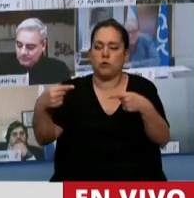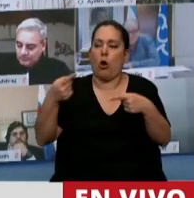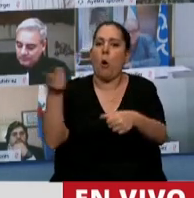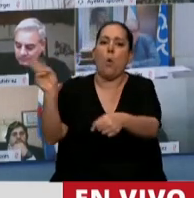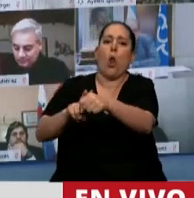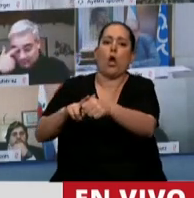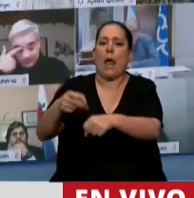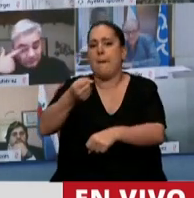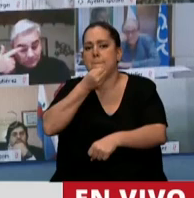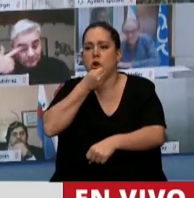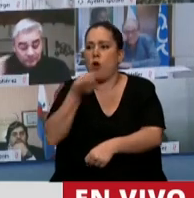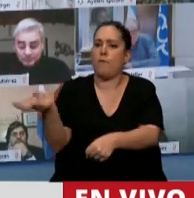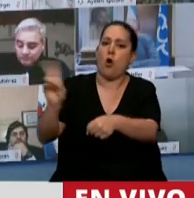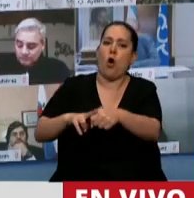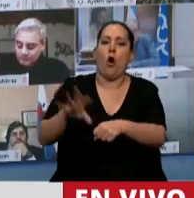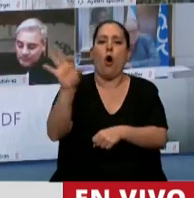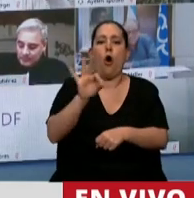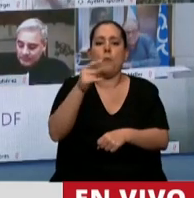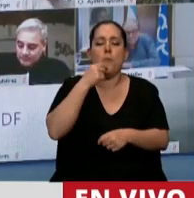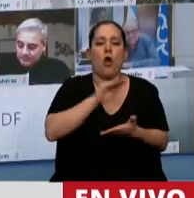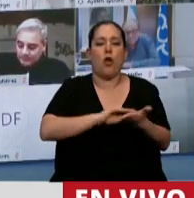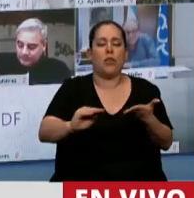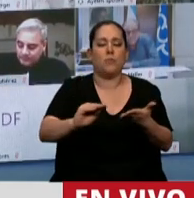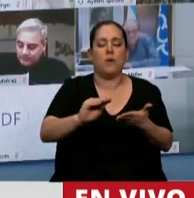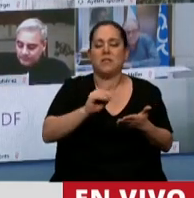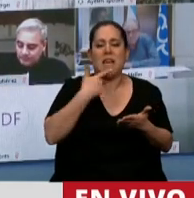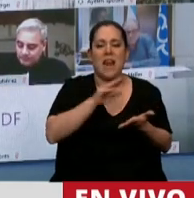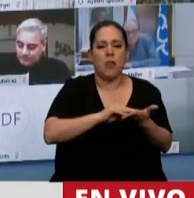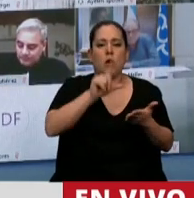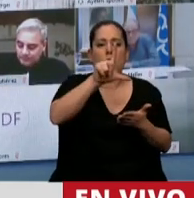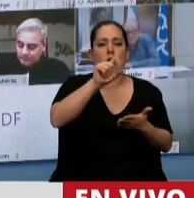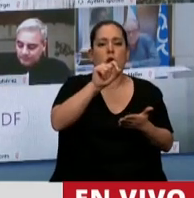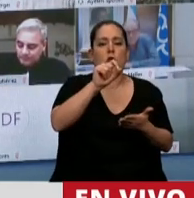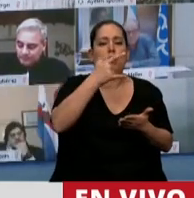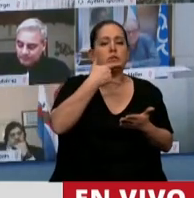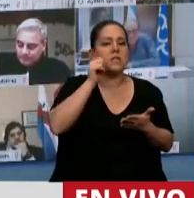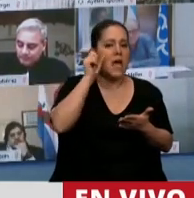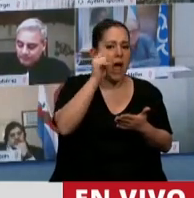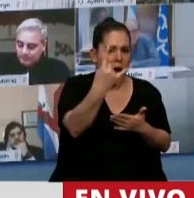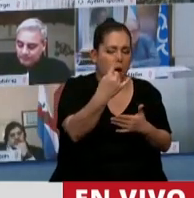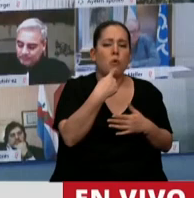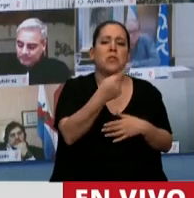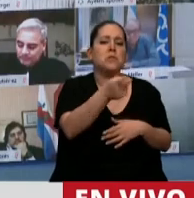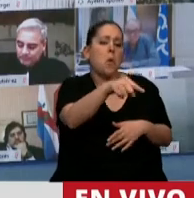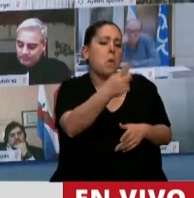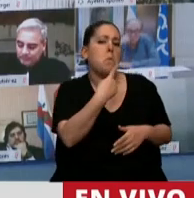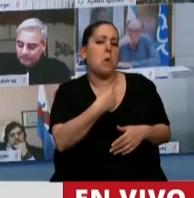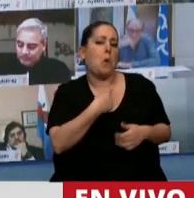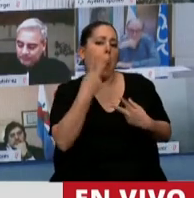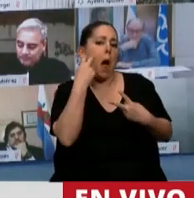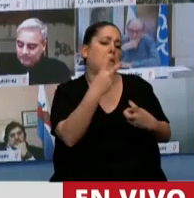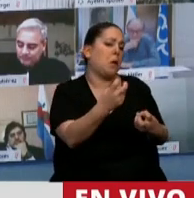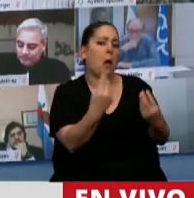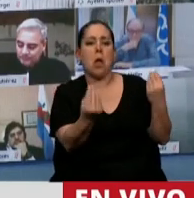o hace como cuando el Senador Lustó le hizo una pregunta y le dijo, ¿usted total para qué quiere averiguar lo que estamos agregando ahora en ese